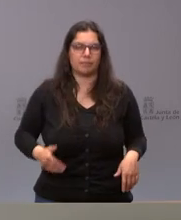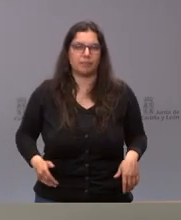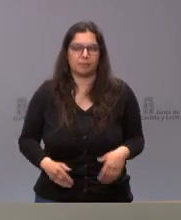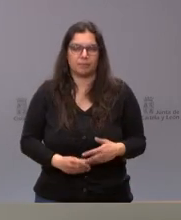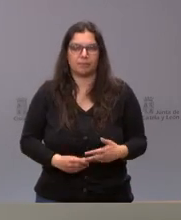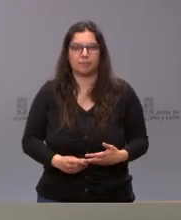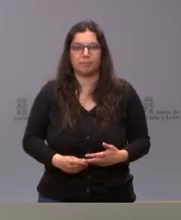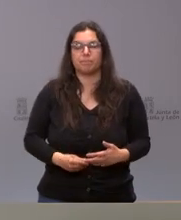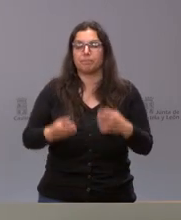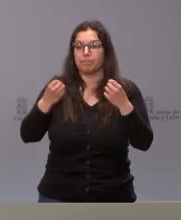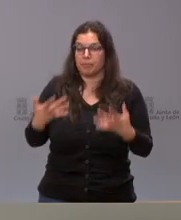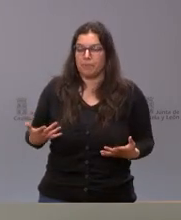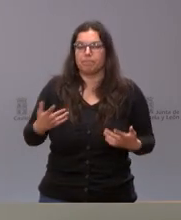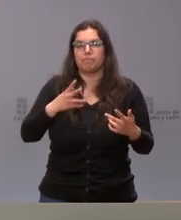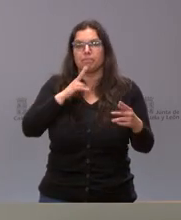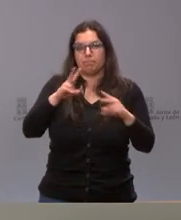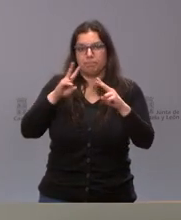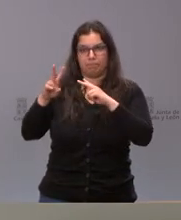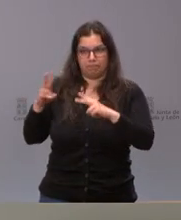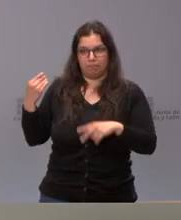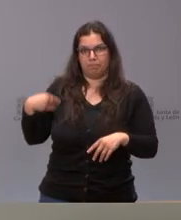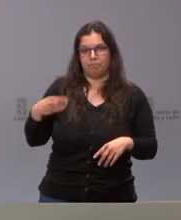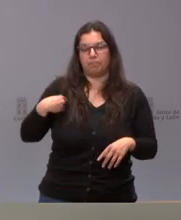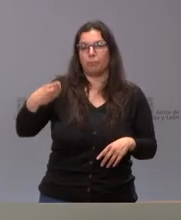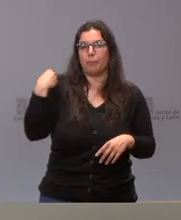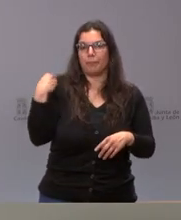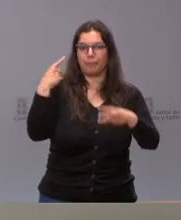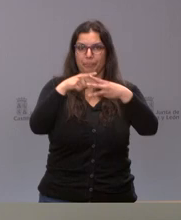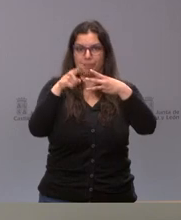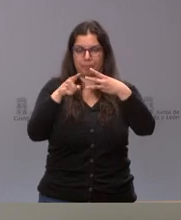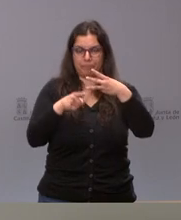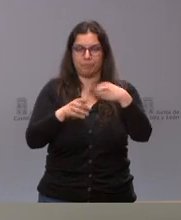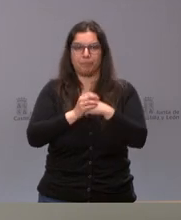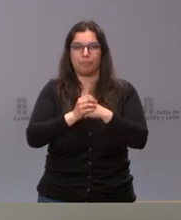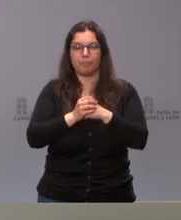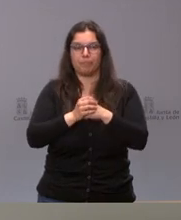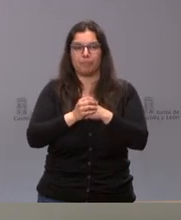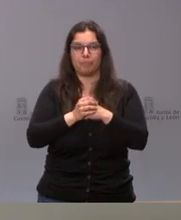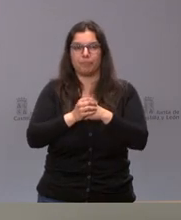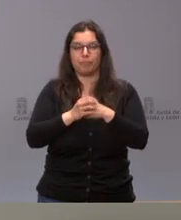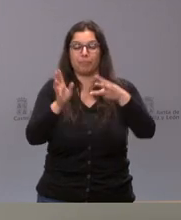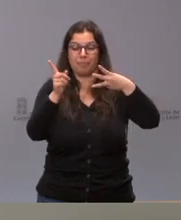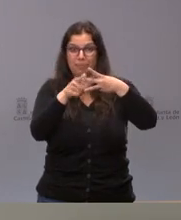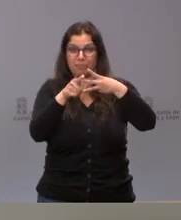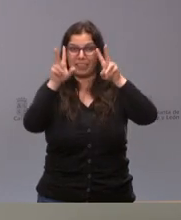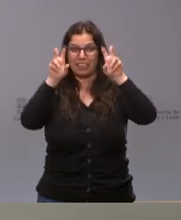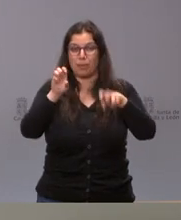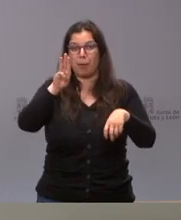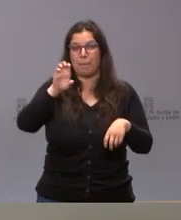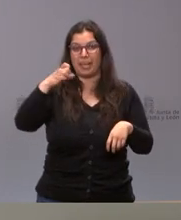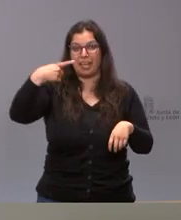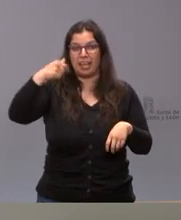Bien, pues ir comentando los temas que ustedes han señalado. En el tema de Pegasus, el